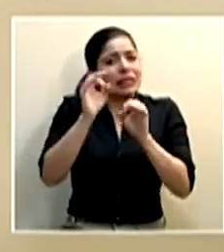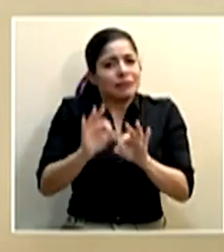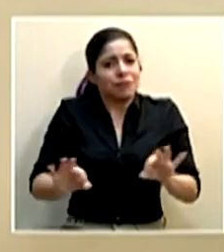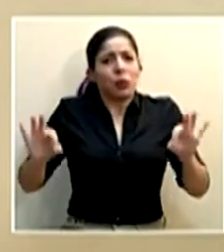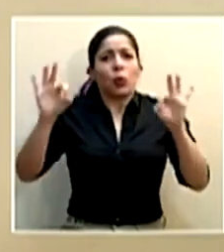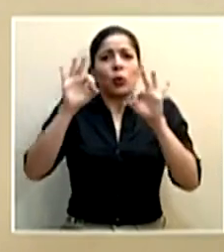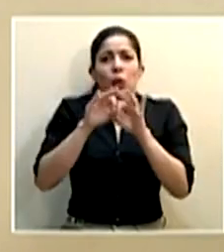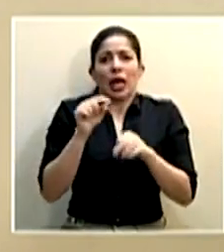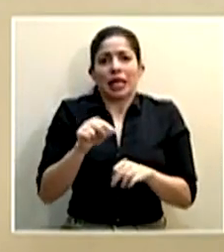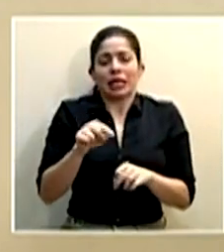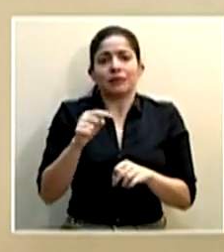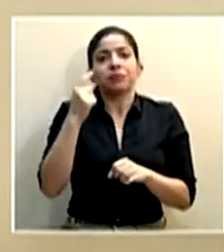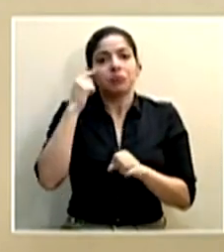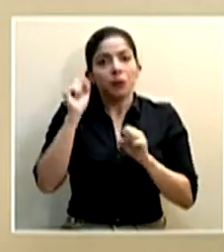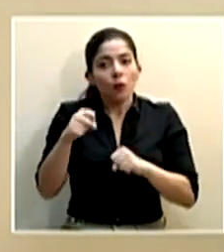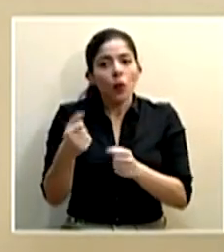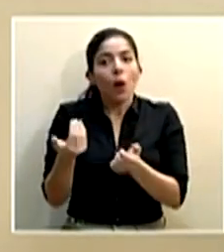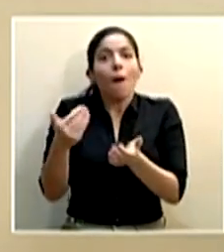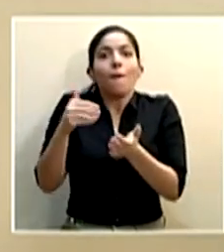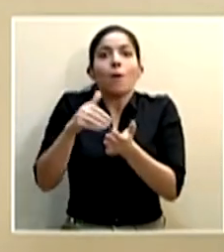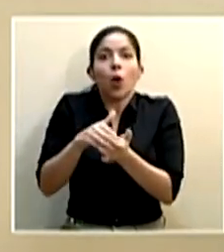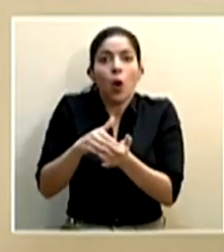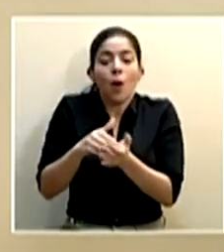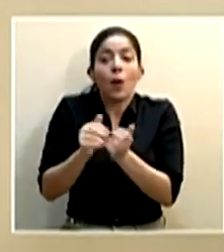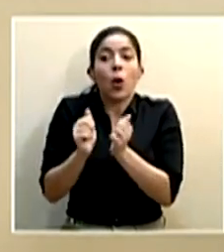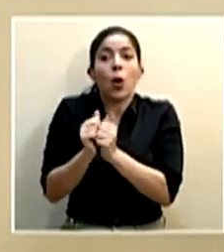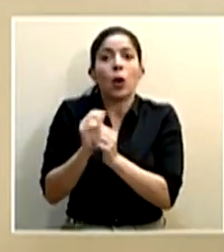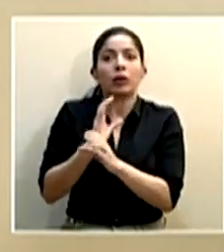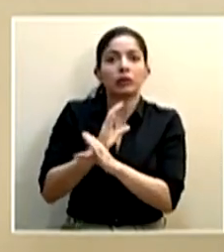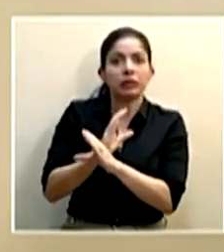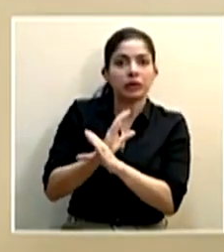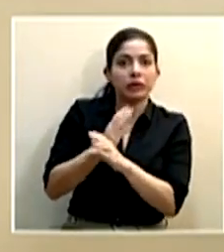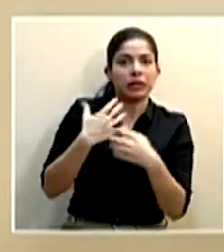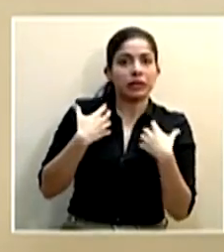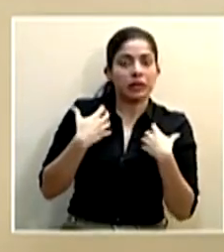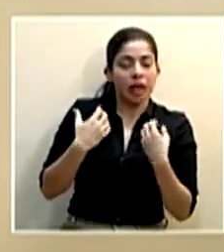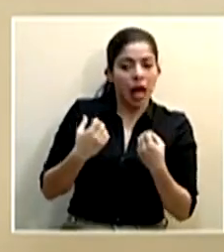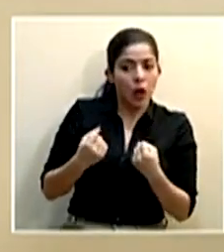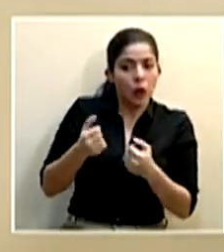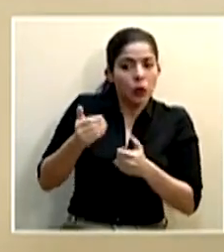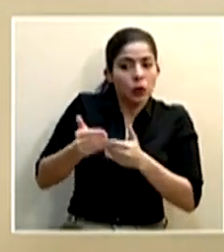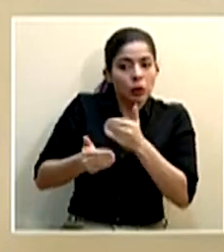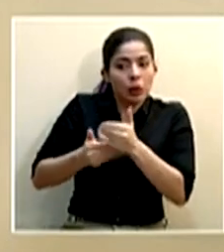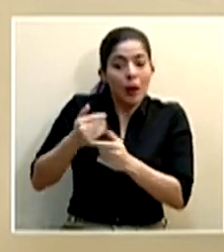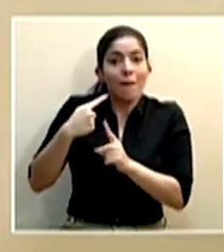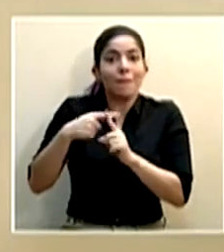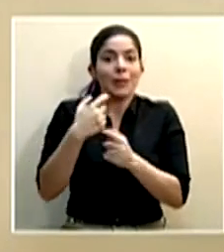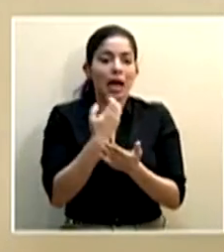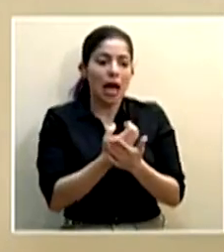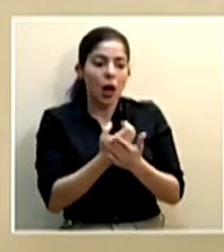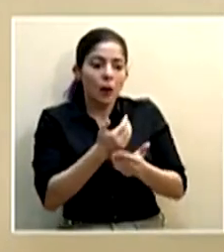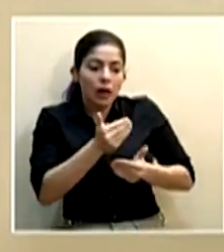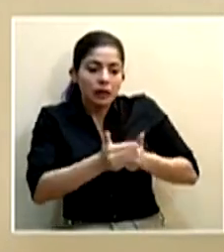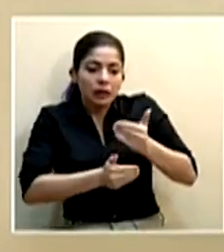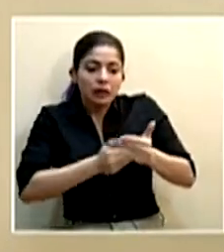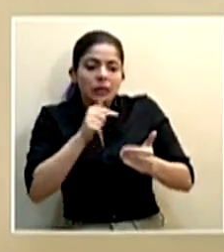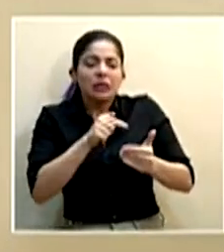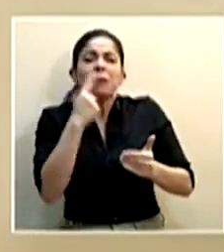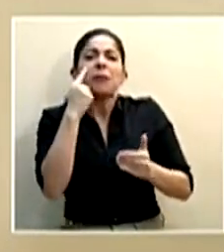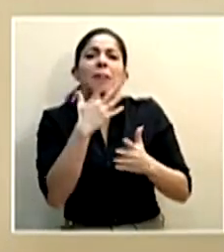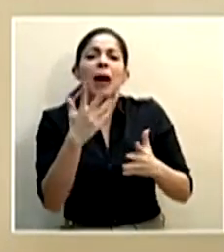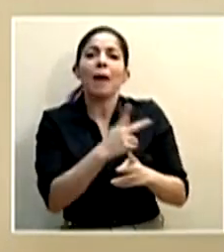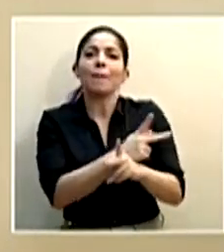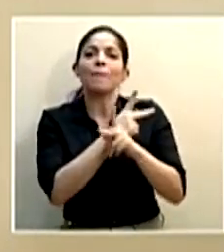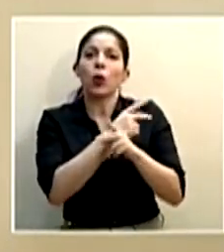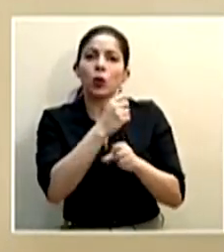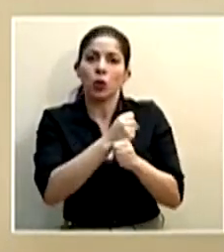para retomar el cuidado en salud y la actividad económica para proteger los empleos y generar